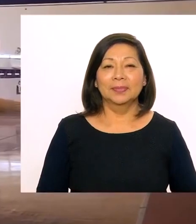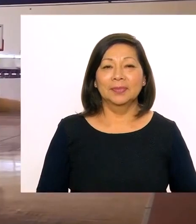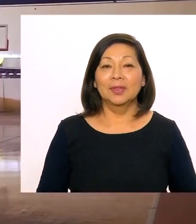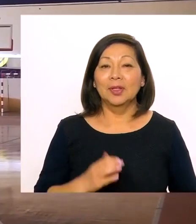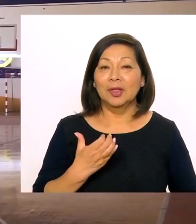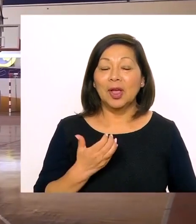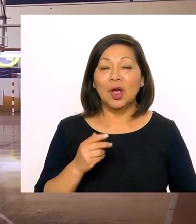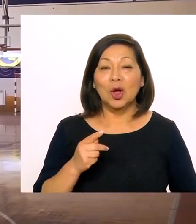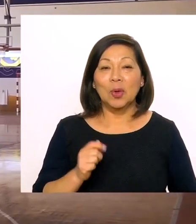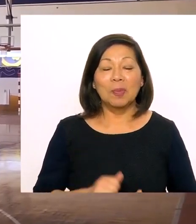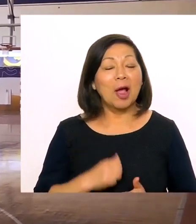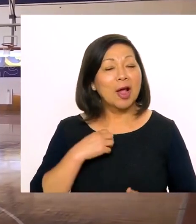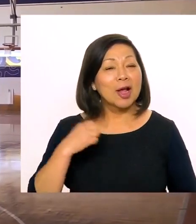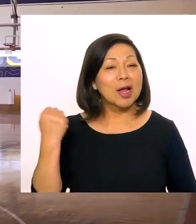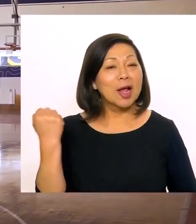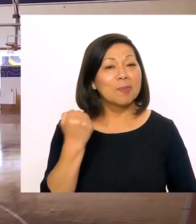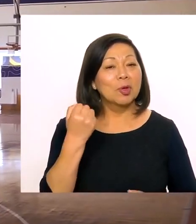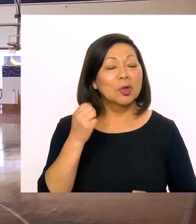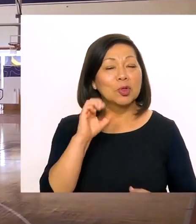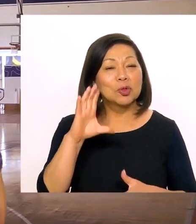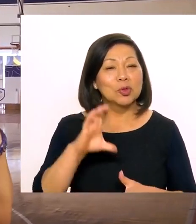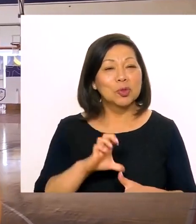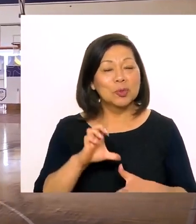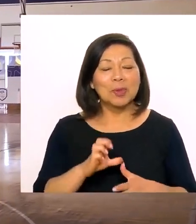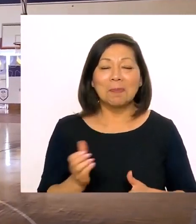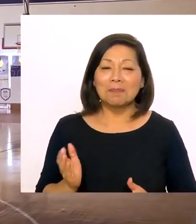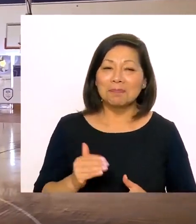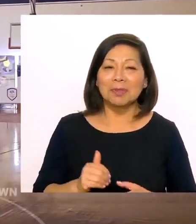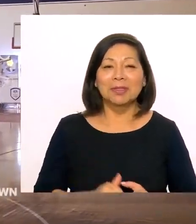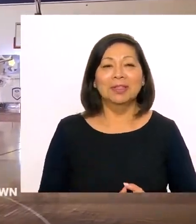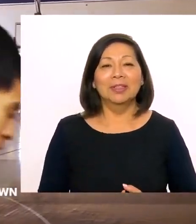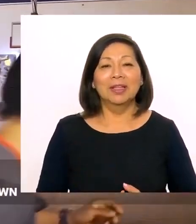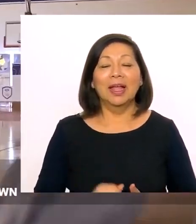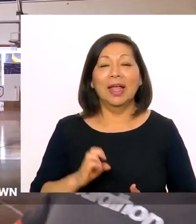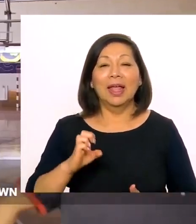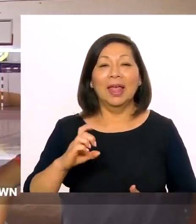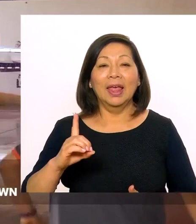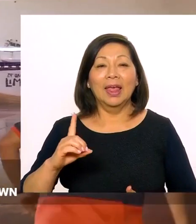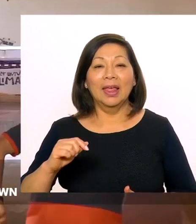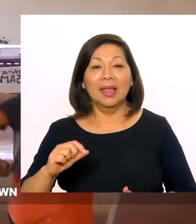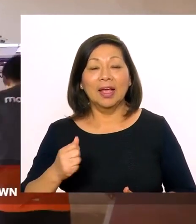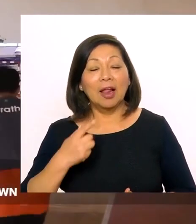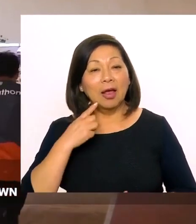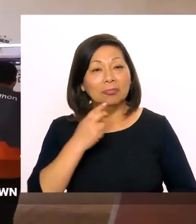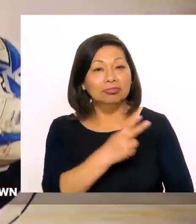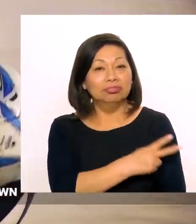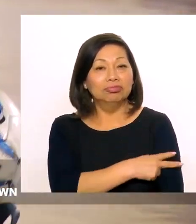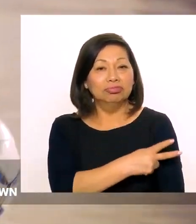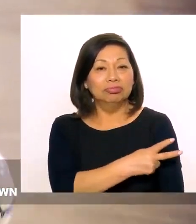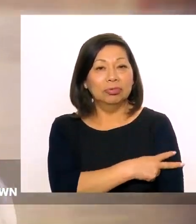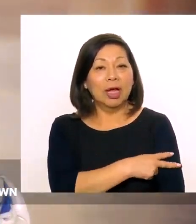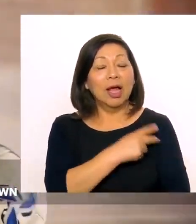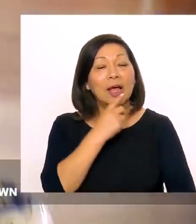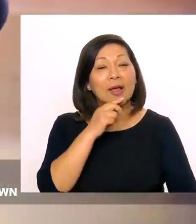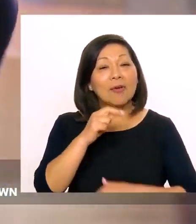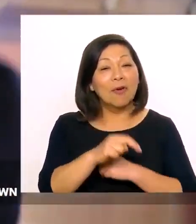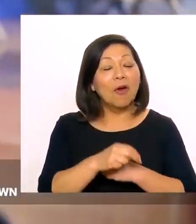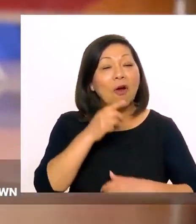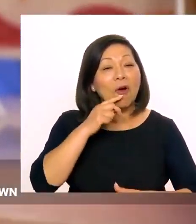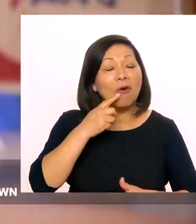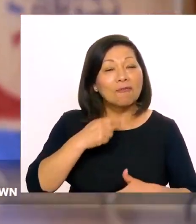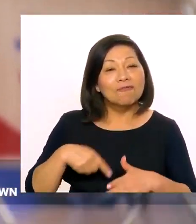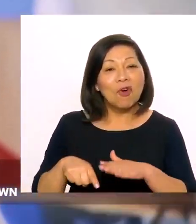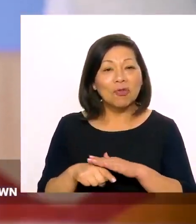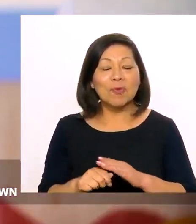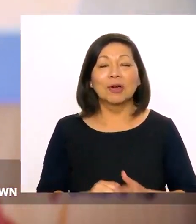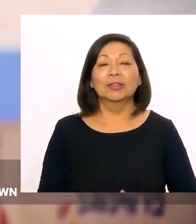Soy Edgar Gómez, campeón sudamericano. ¡Vamos! Edgar Gómez, capitán de la selección nacional de